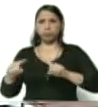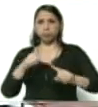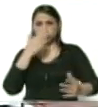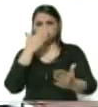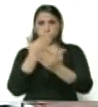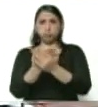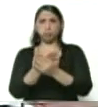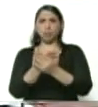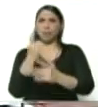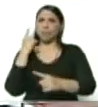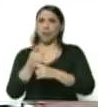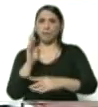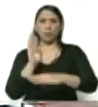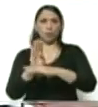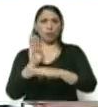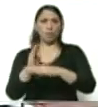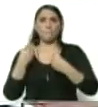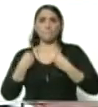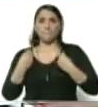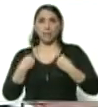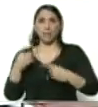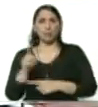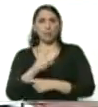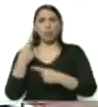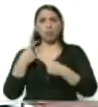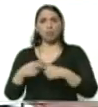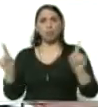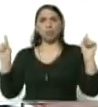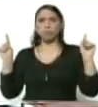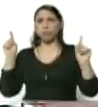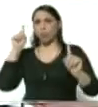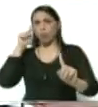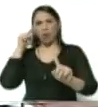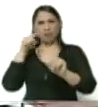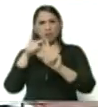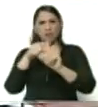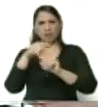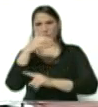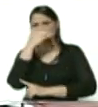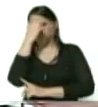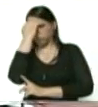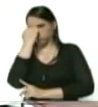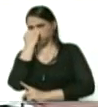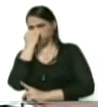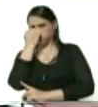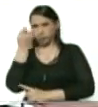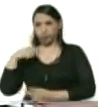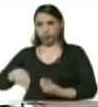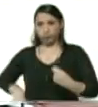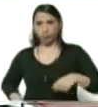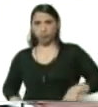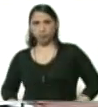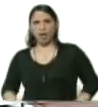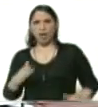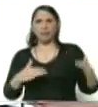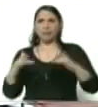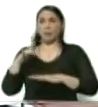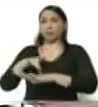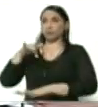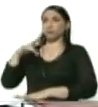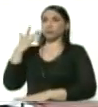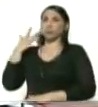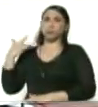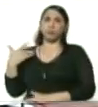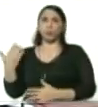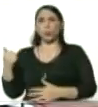todo preserve la vida y no otro tipo de objetivo mercenario o capitalista que ponga por encima cualquier